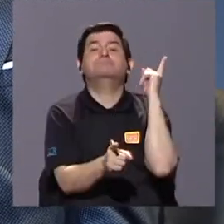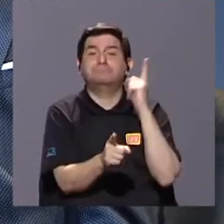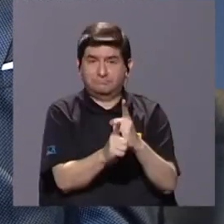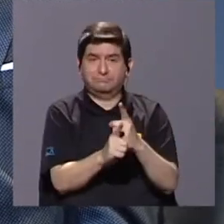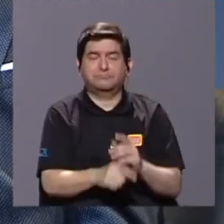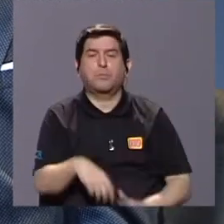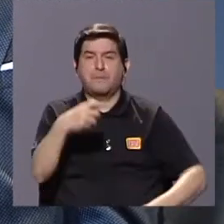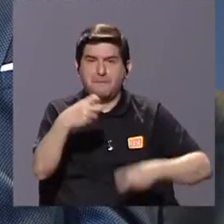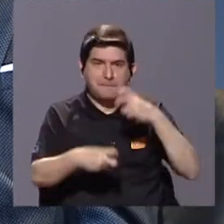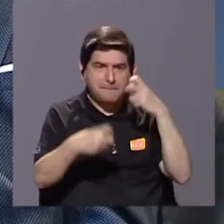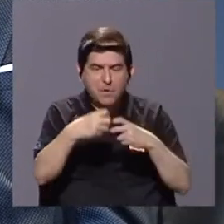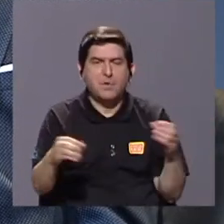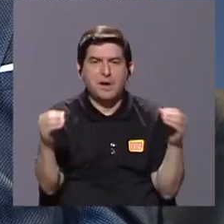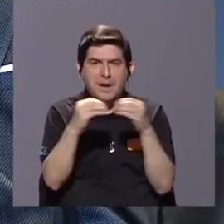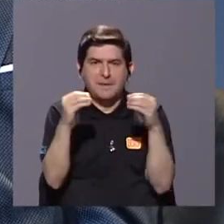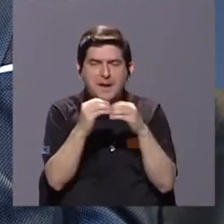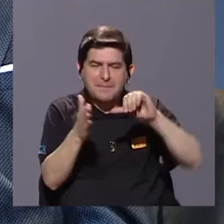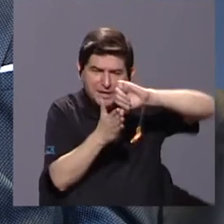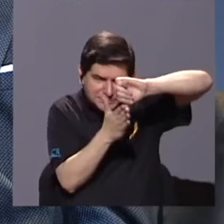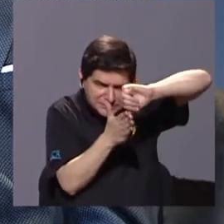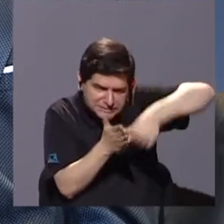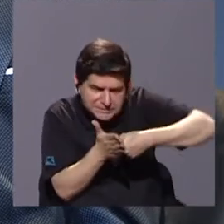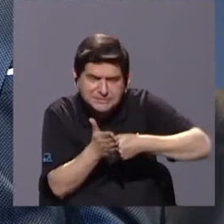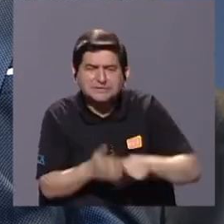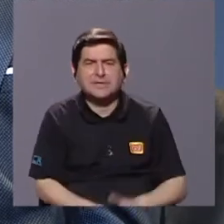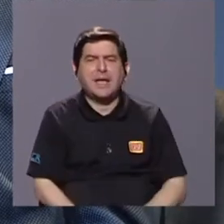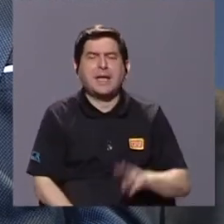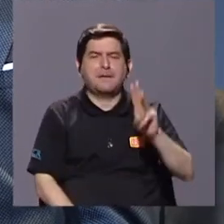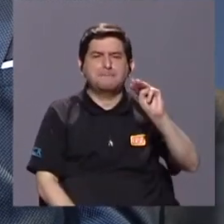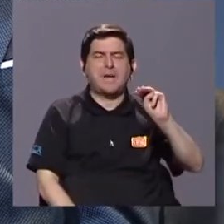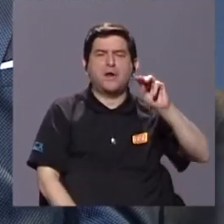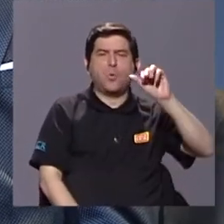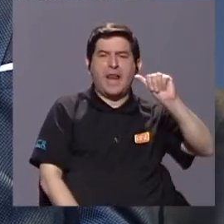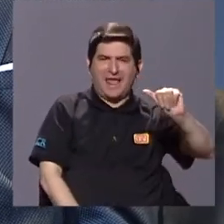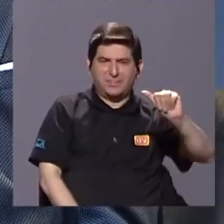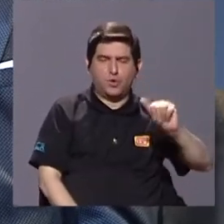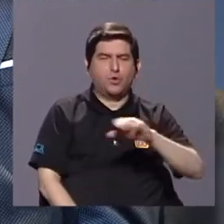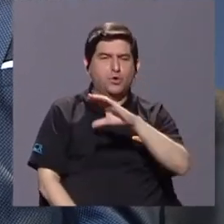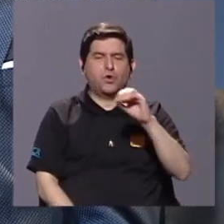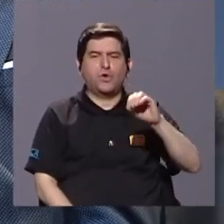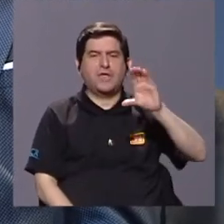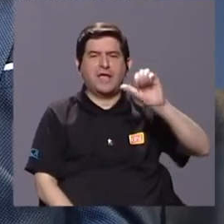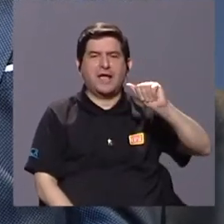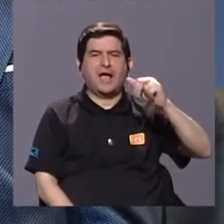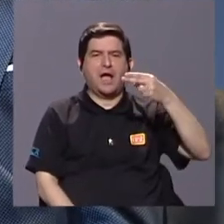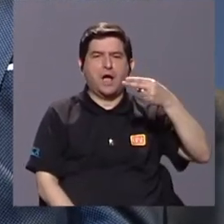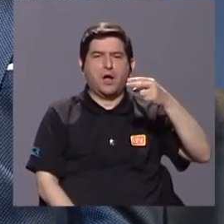Un problema que cada vez lo vemos más acentuado en Manuel Antonio y en Cahuita.